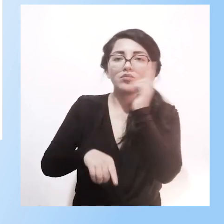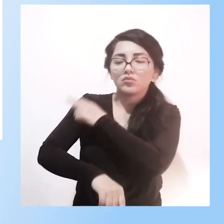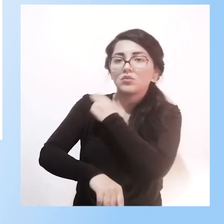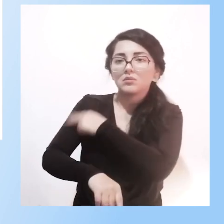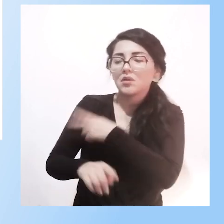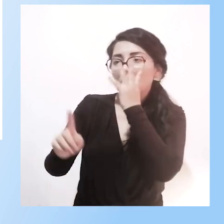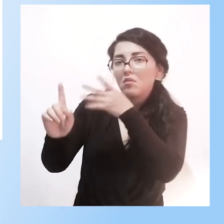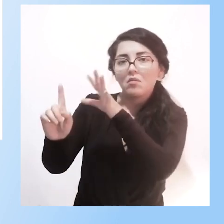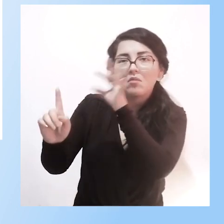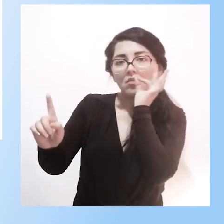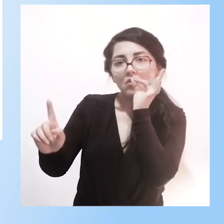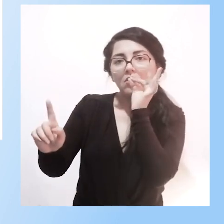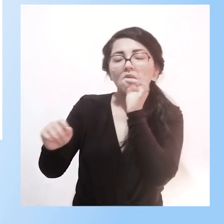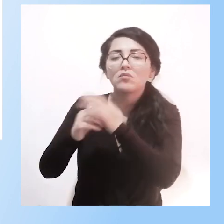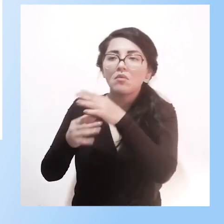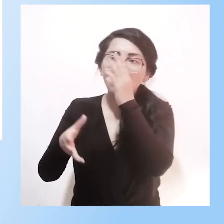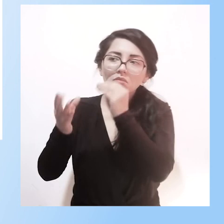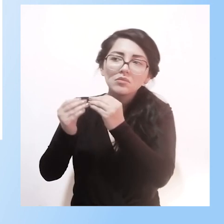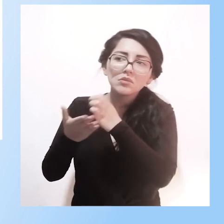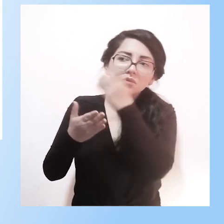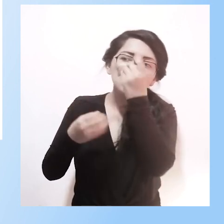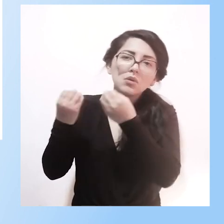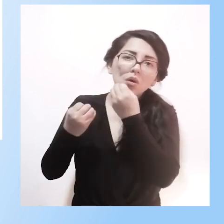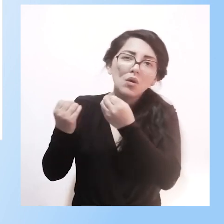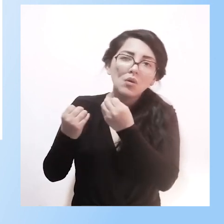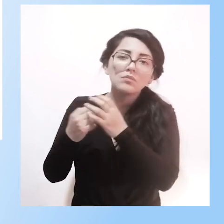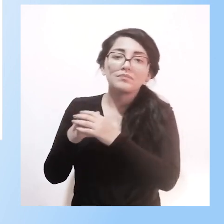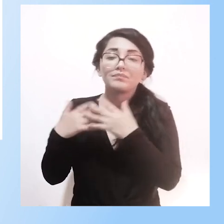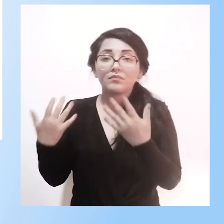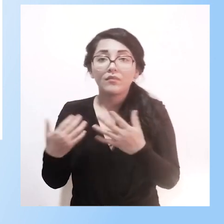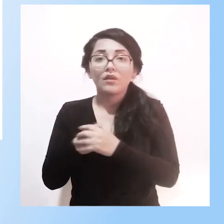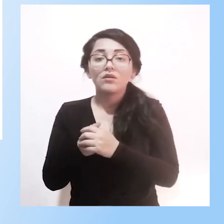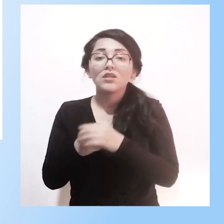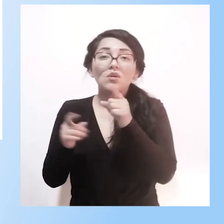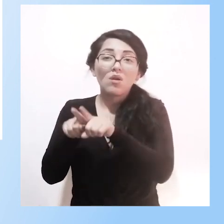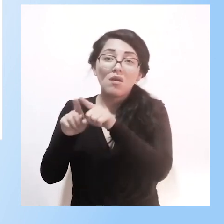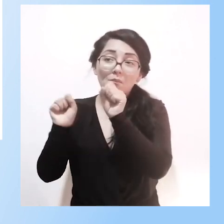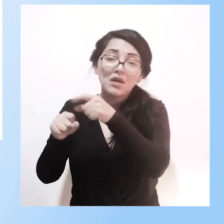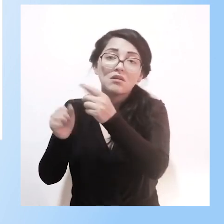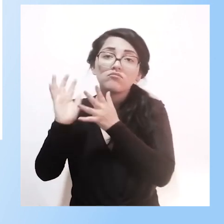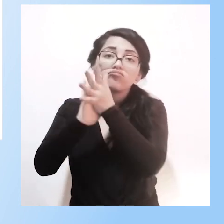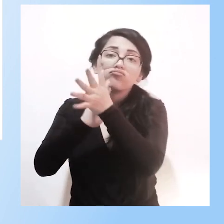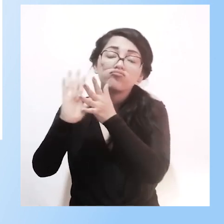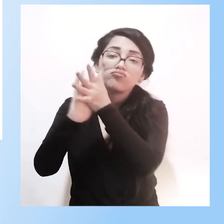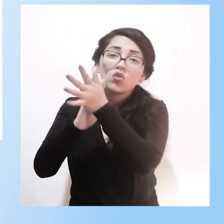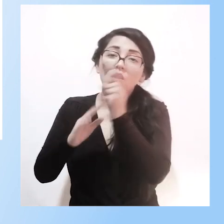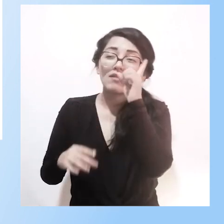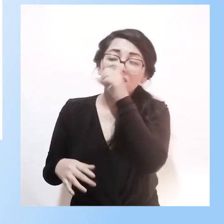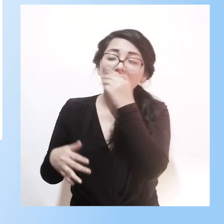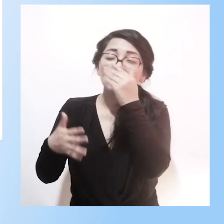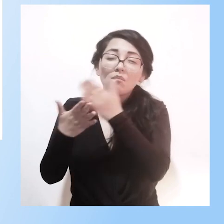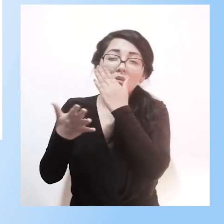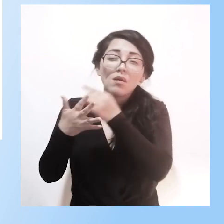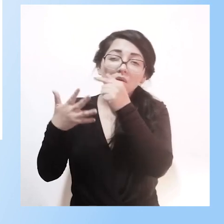muchas veces trabajar sus dificultades lo que no se pasa muchas veces en la escuela la escuela también no sabe cómo trabajar esto porque